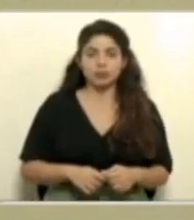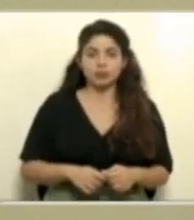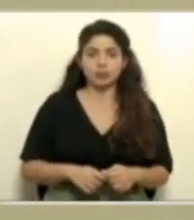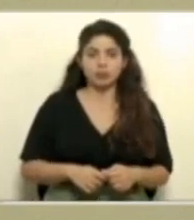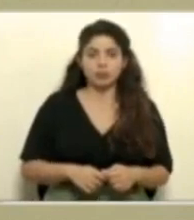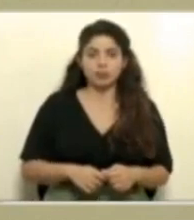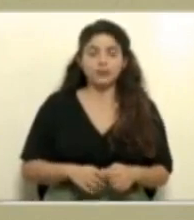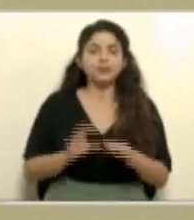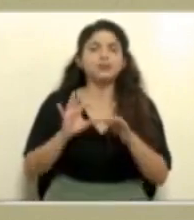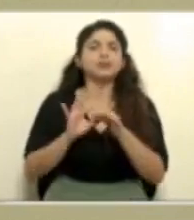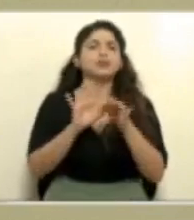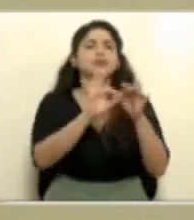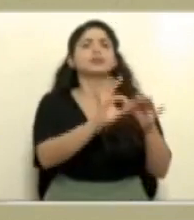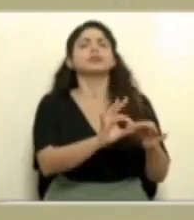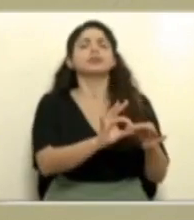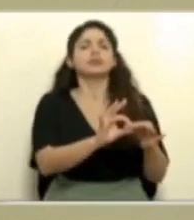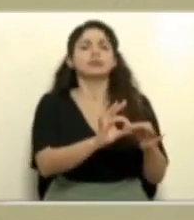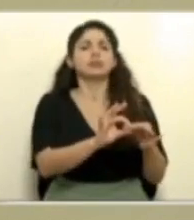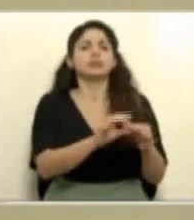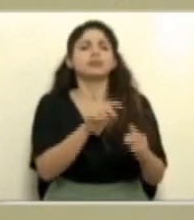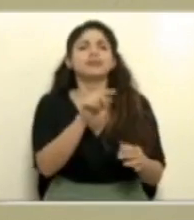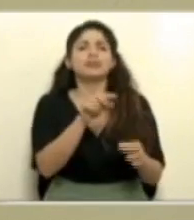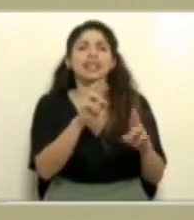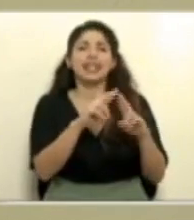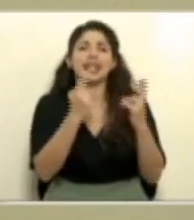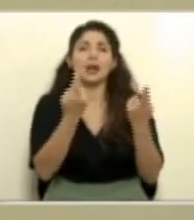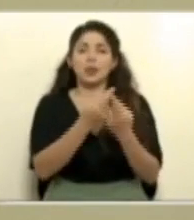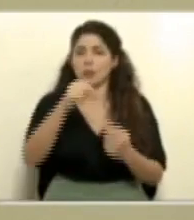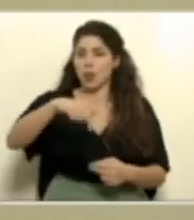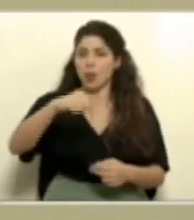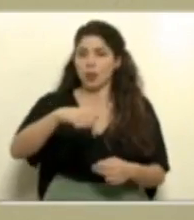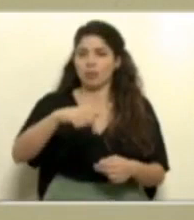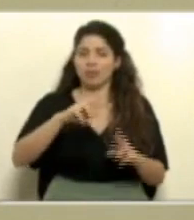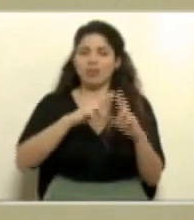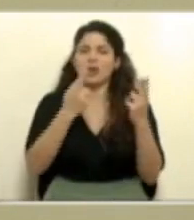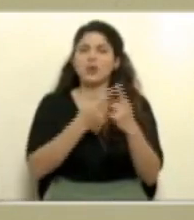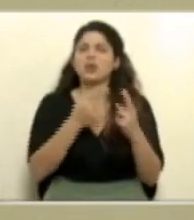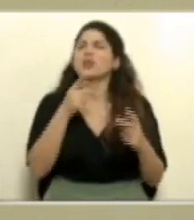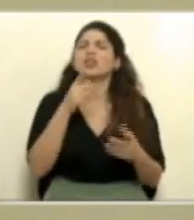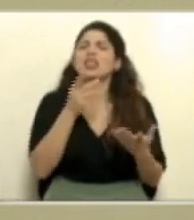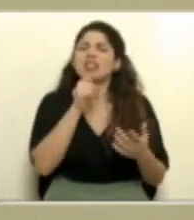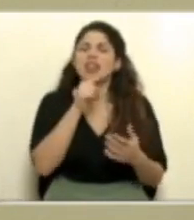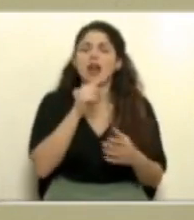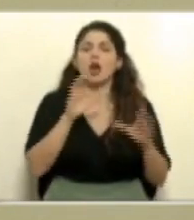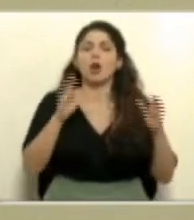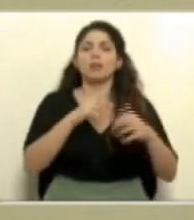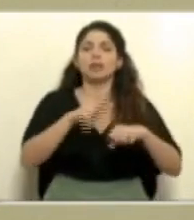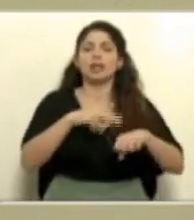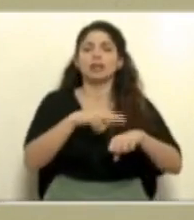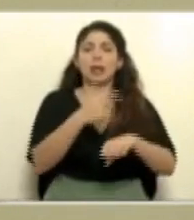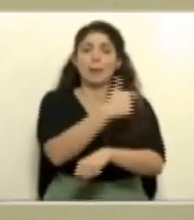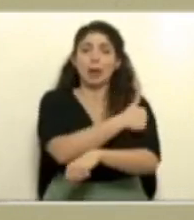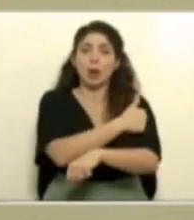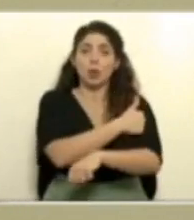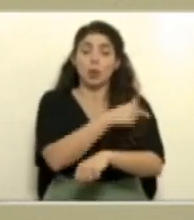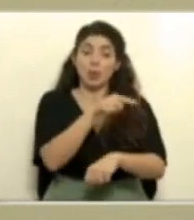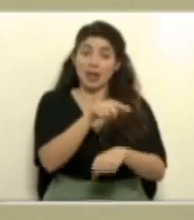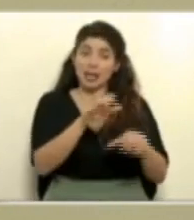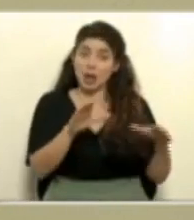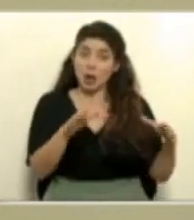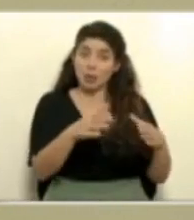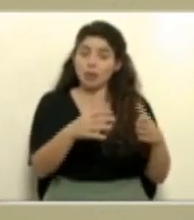Con respecto a la reunión de hoy de la Comisión Nacional de Vacunación, la Comisión